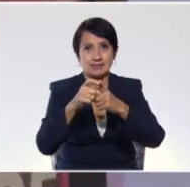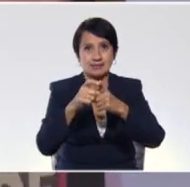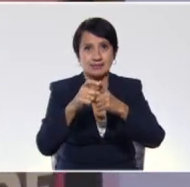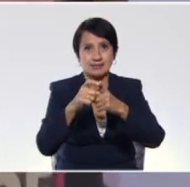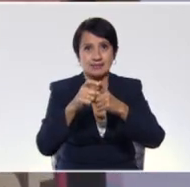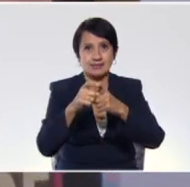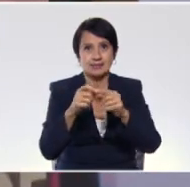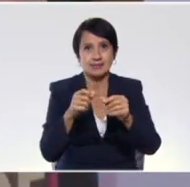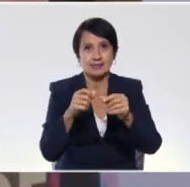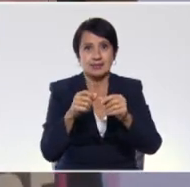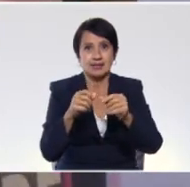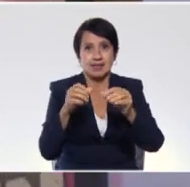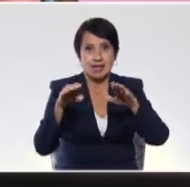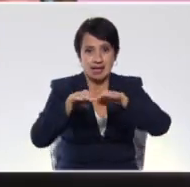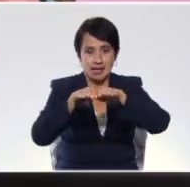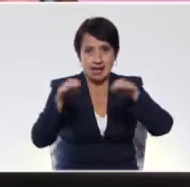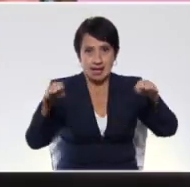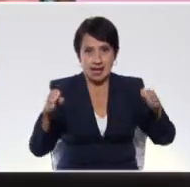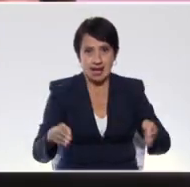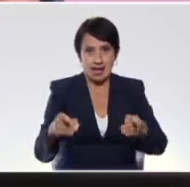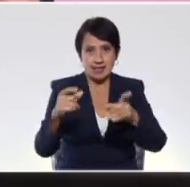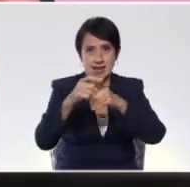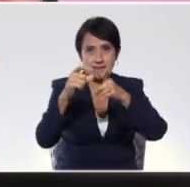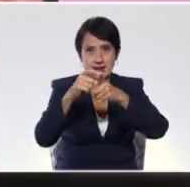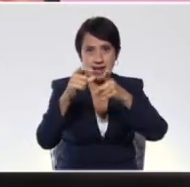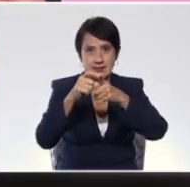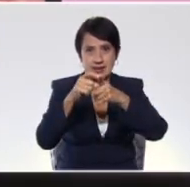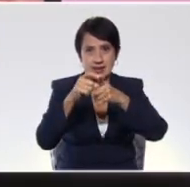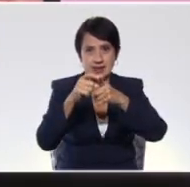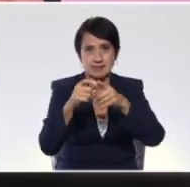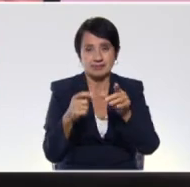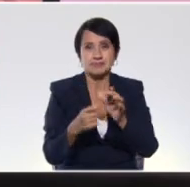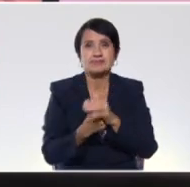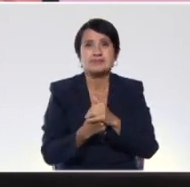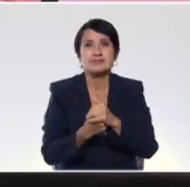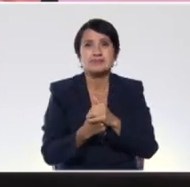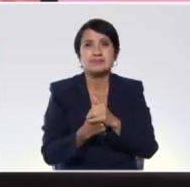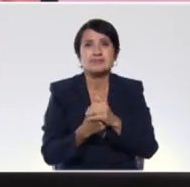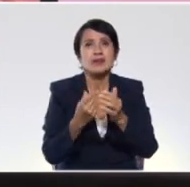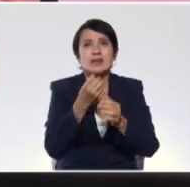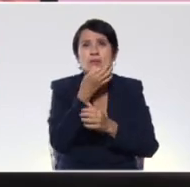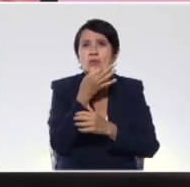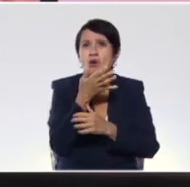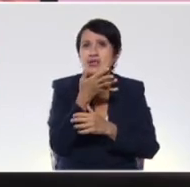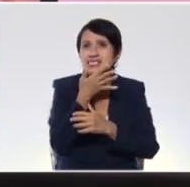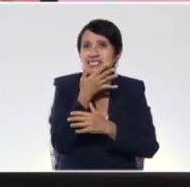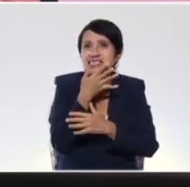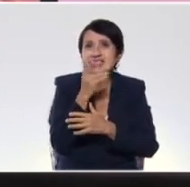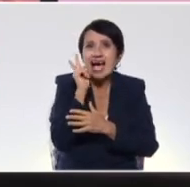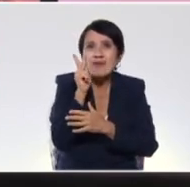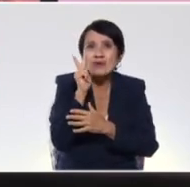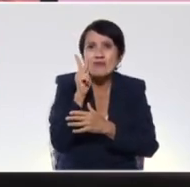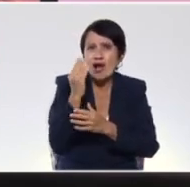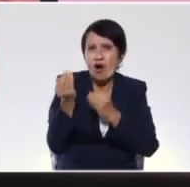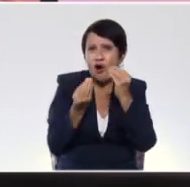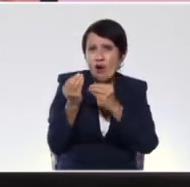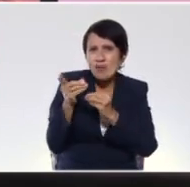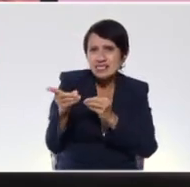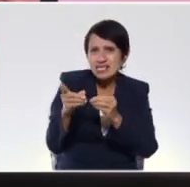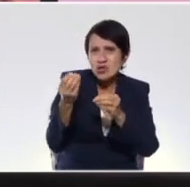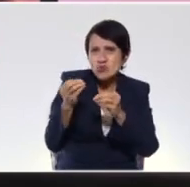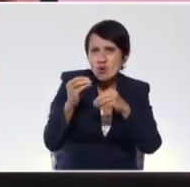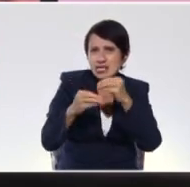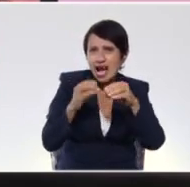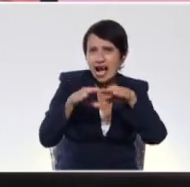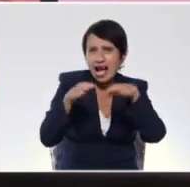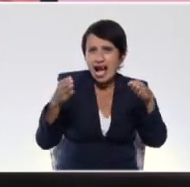Mira la caja de palabras, qué hermosa nuestra caja de palabras. ¡Qué bonita, profe! ¿Cómo hiciste esa caja?